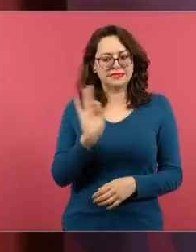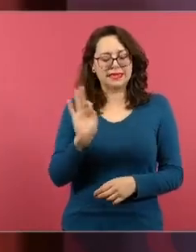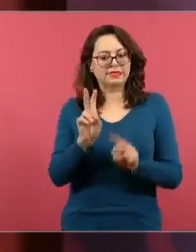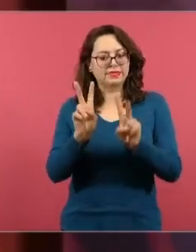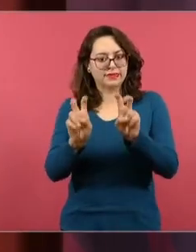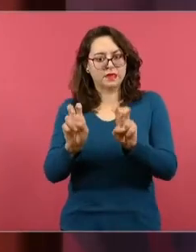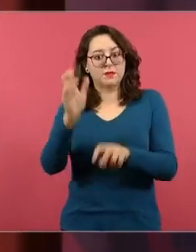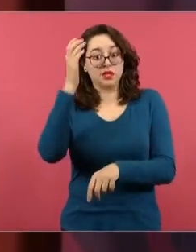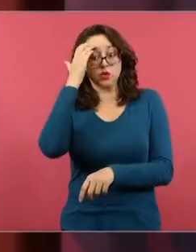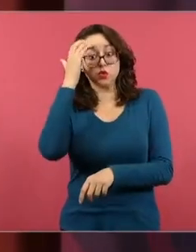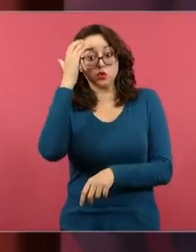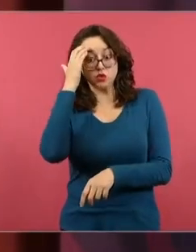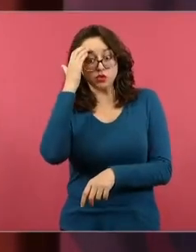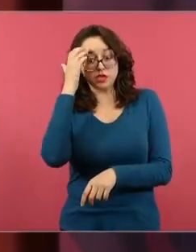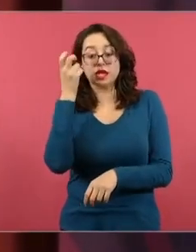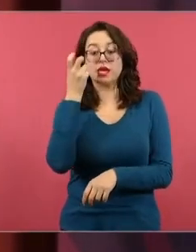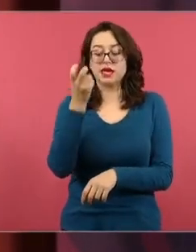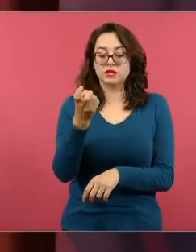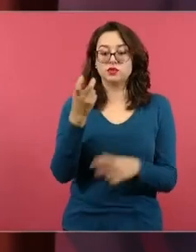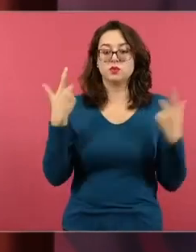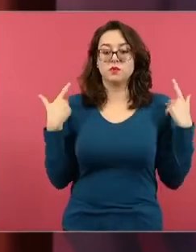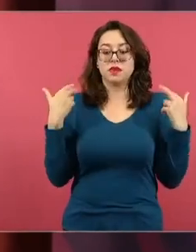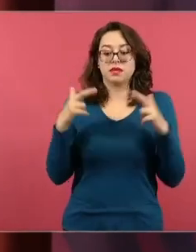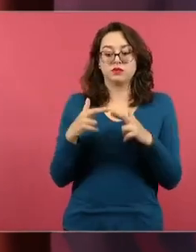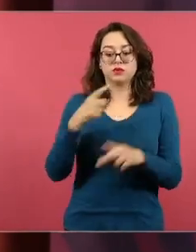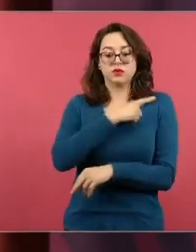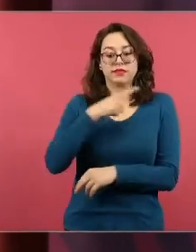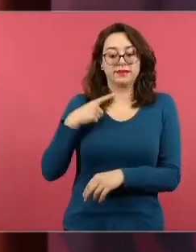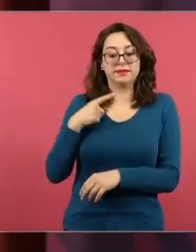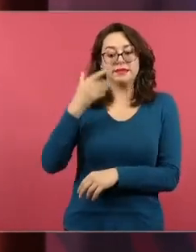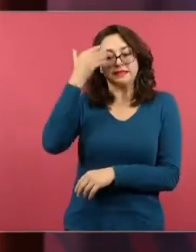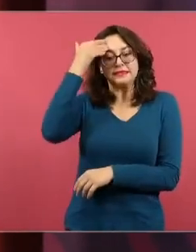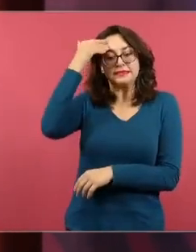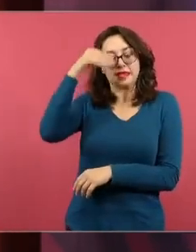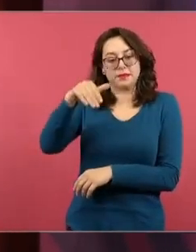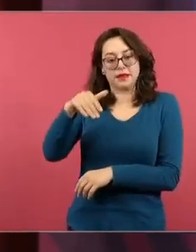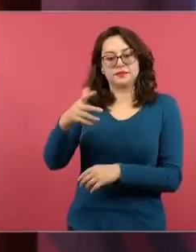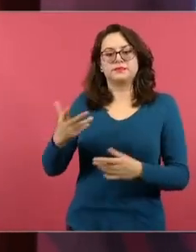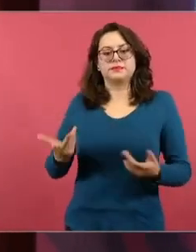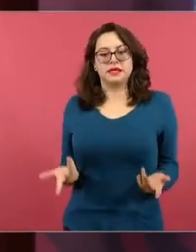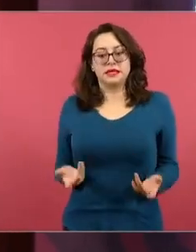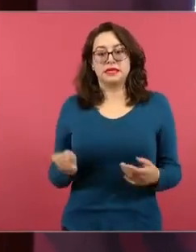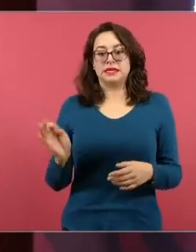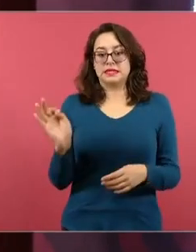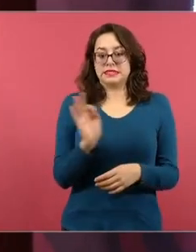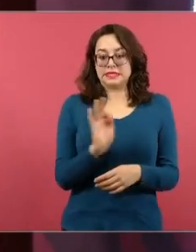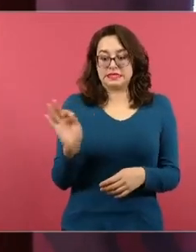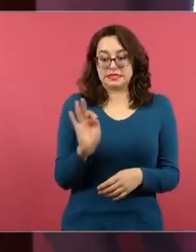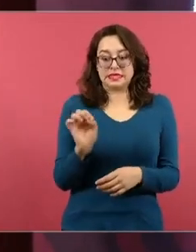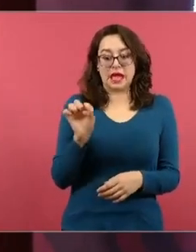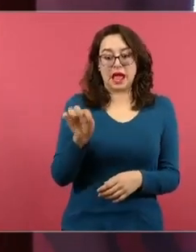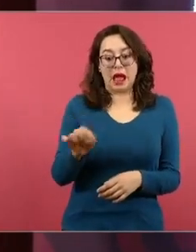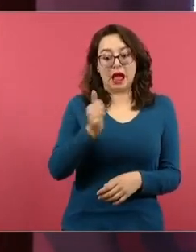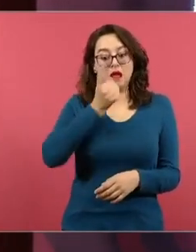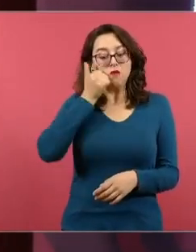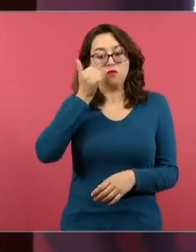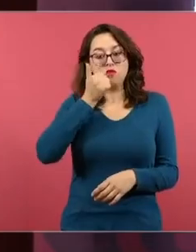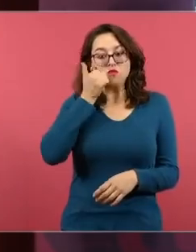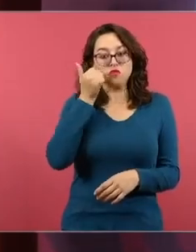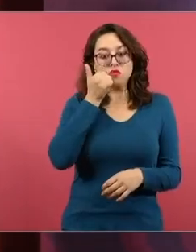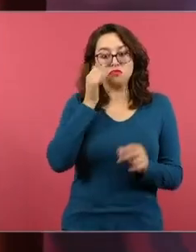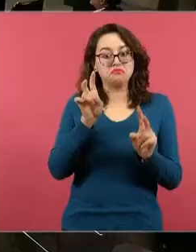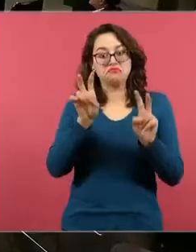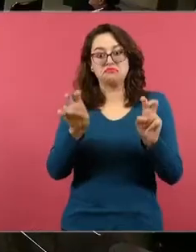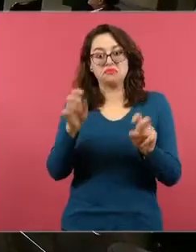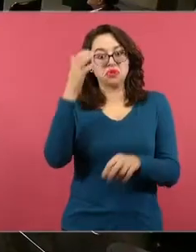docente, si no tiene el alumno conocimientos previos, no puede anclar el nuevo aprendizaje, entonces